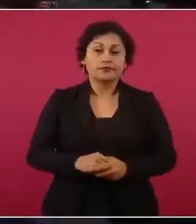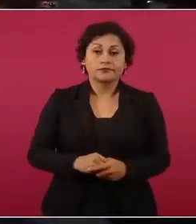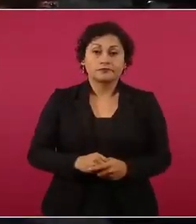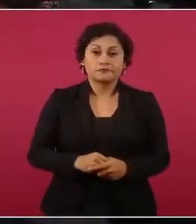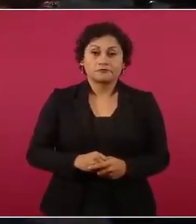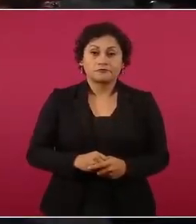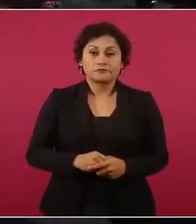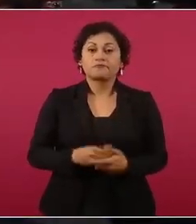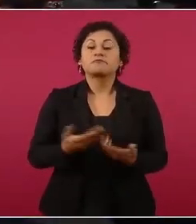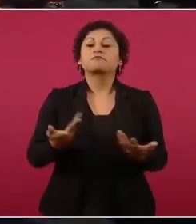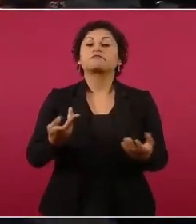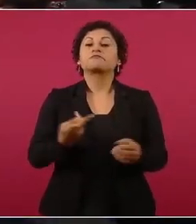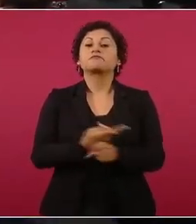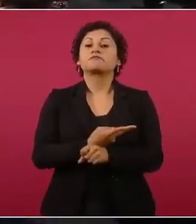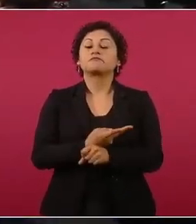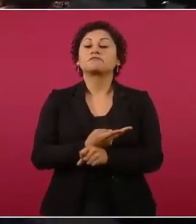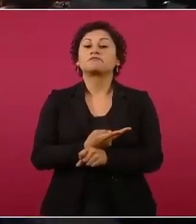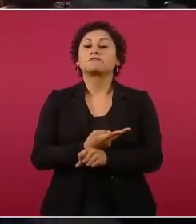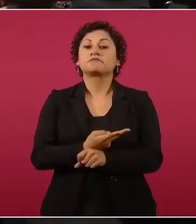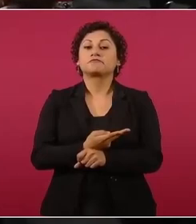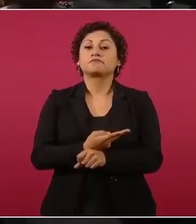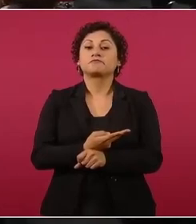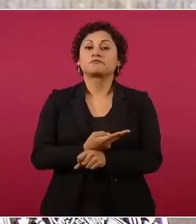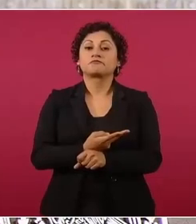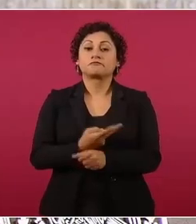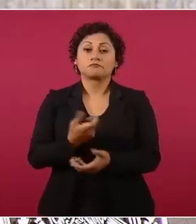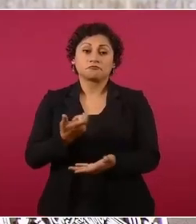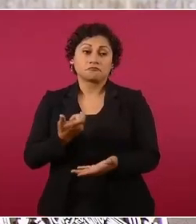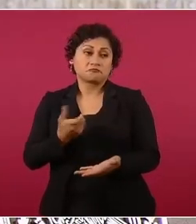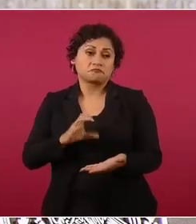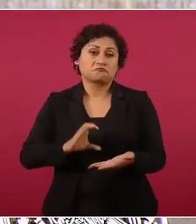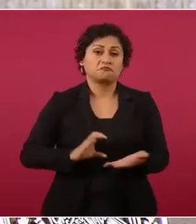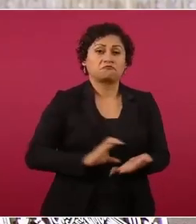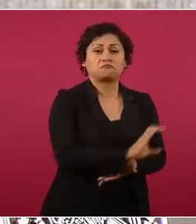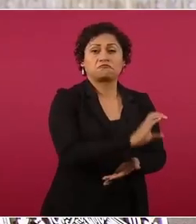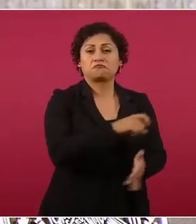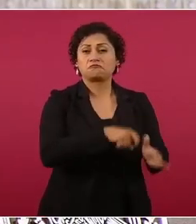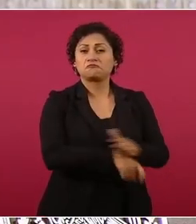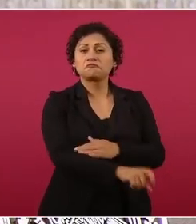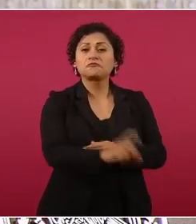pues se llevaba dos millones al mes.